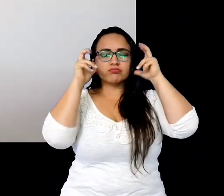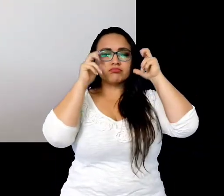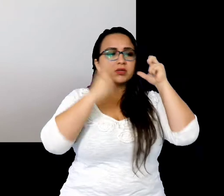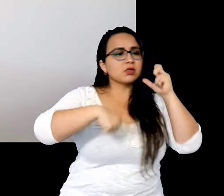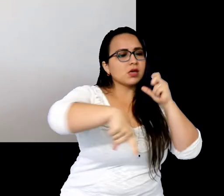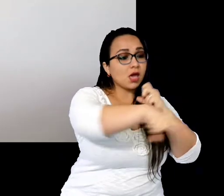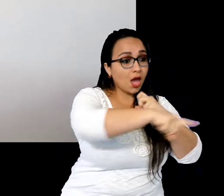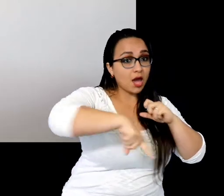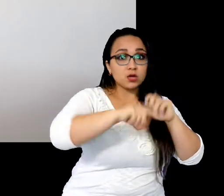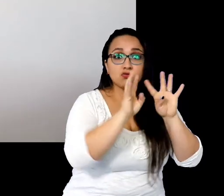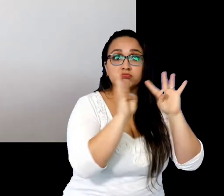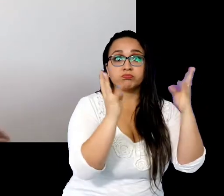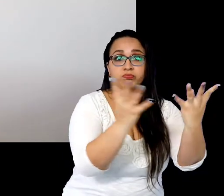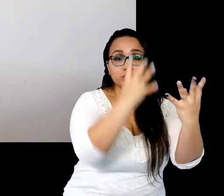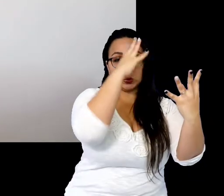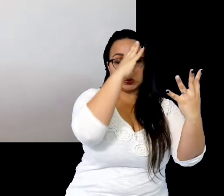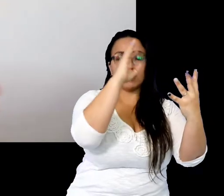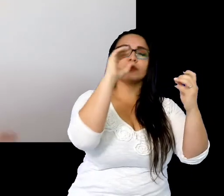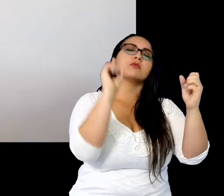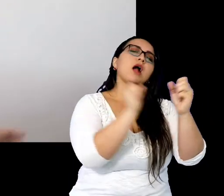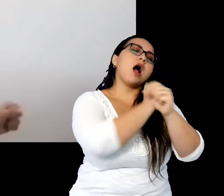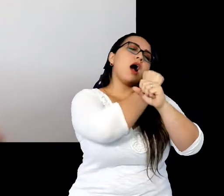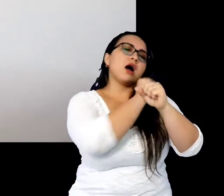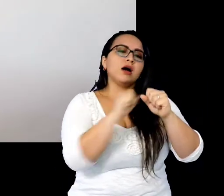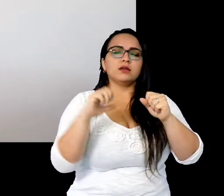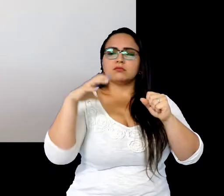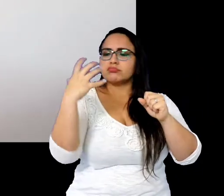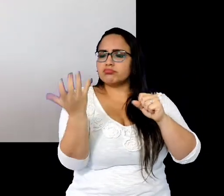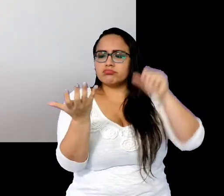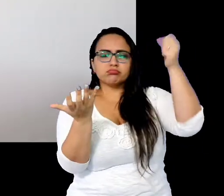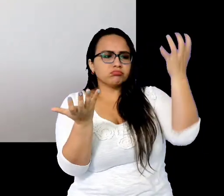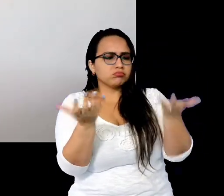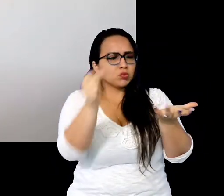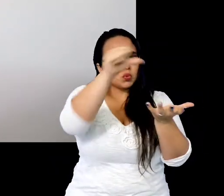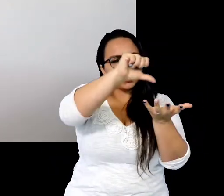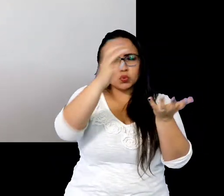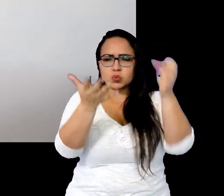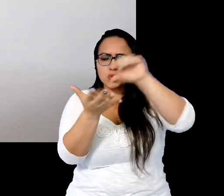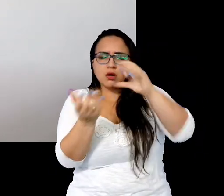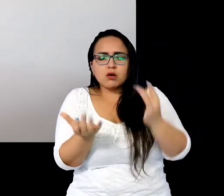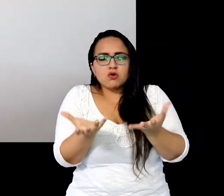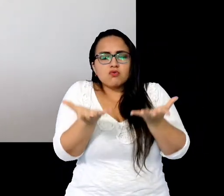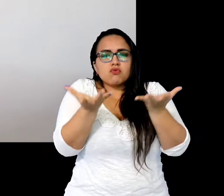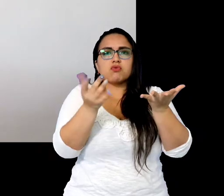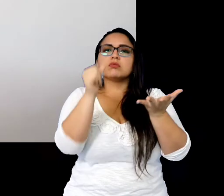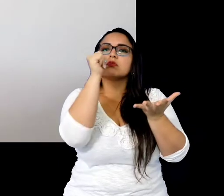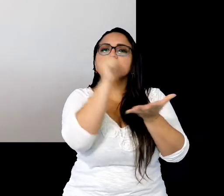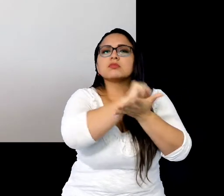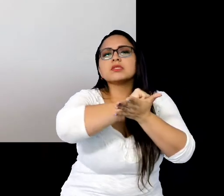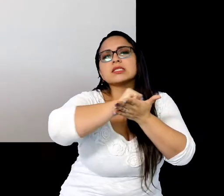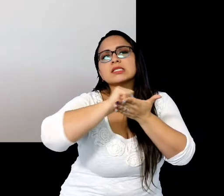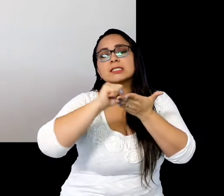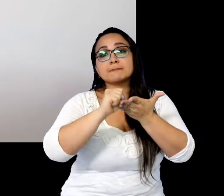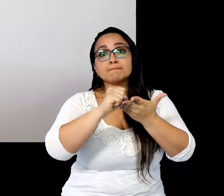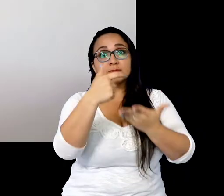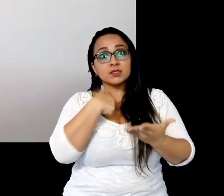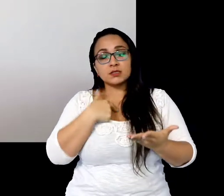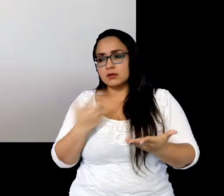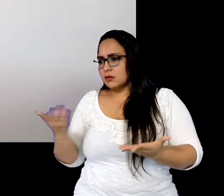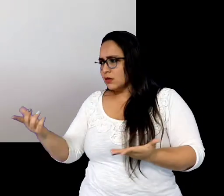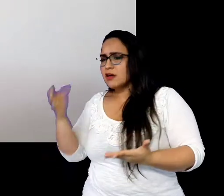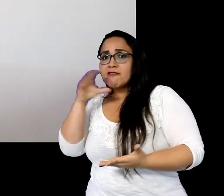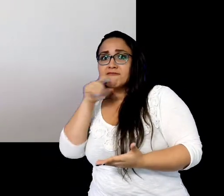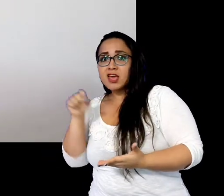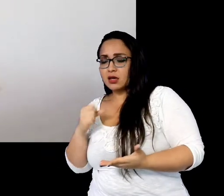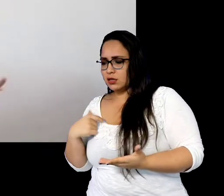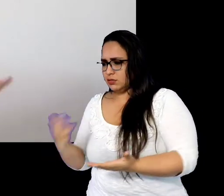llevando entre sus dos manos una totoma llena de bebida sagrada. Tomé las manos tebridosas y arrugadas